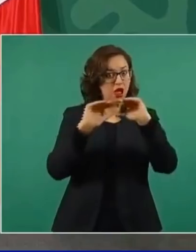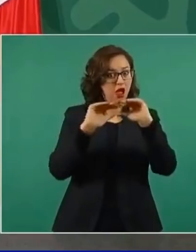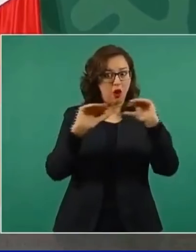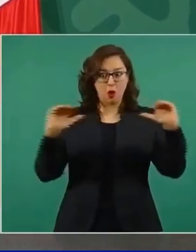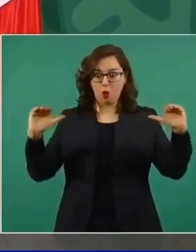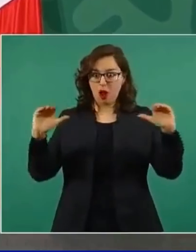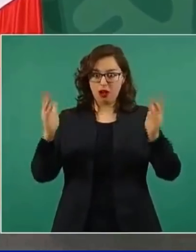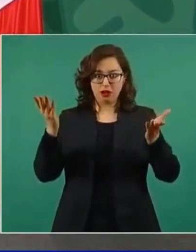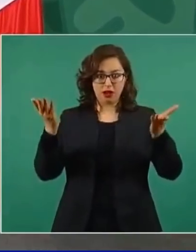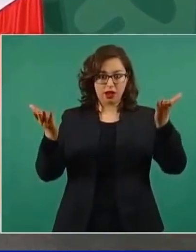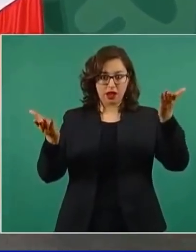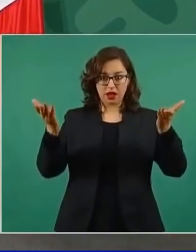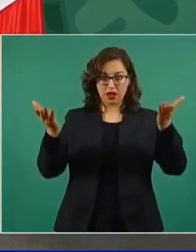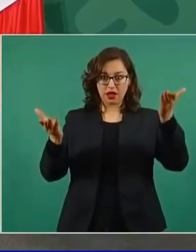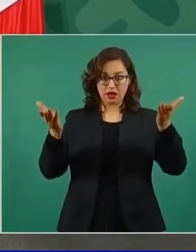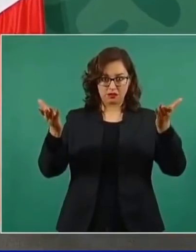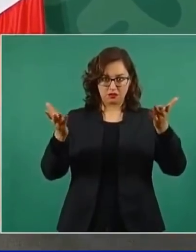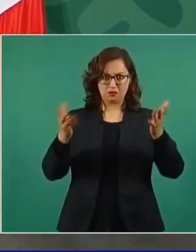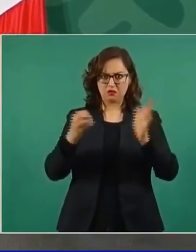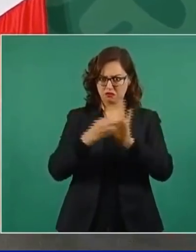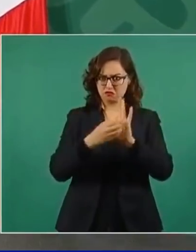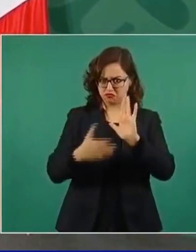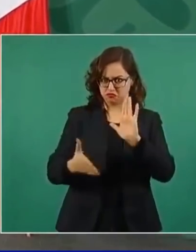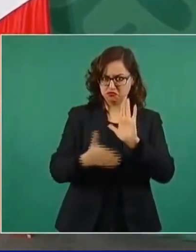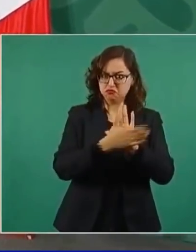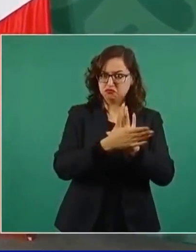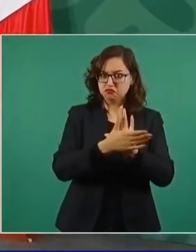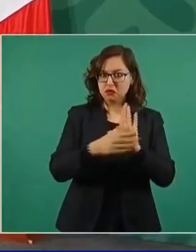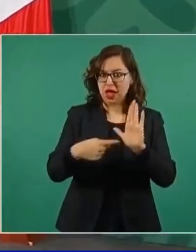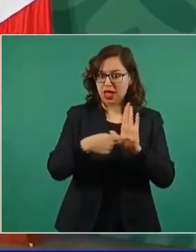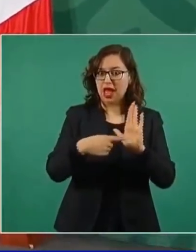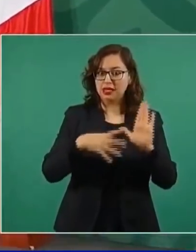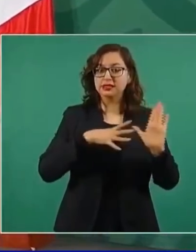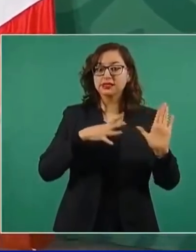Pero en los hechos esto no era así.